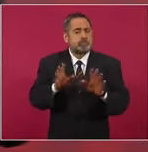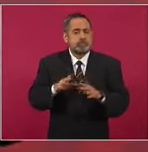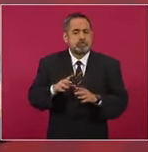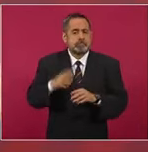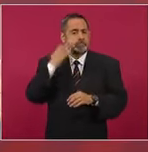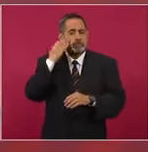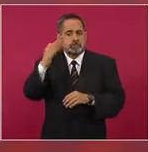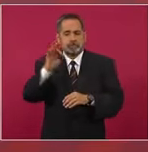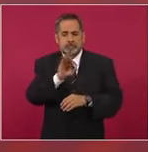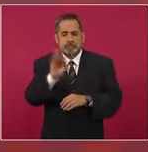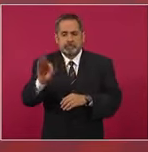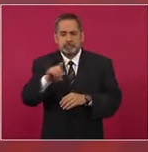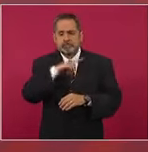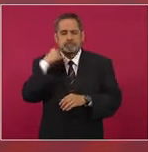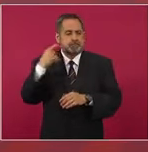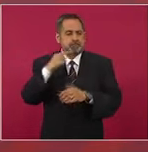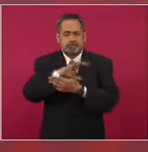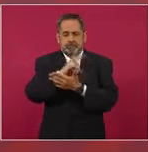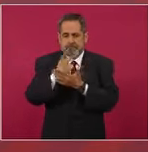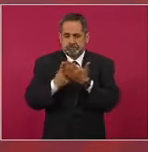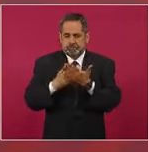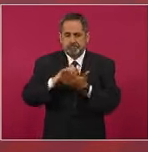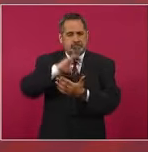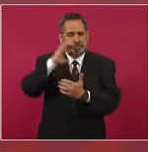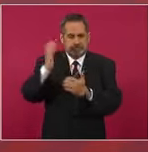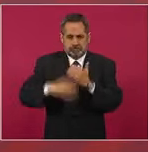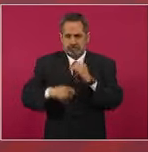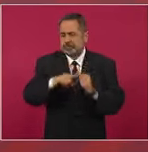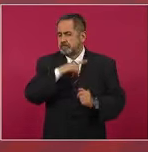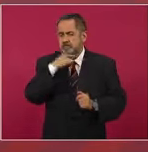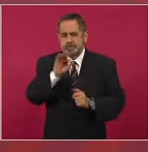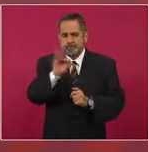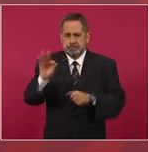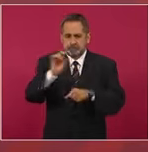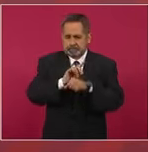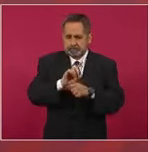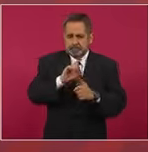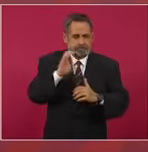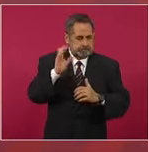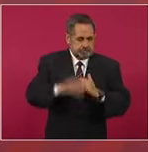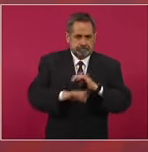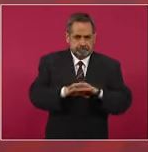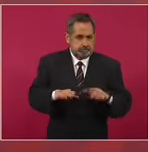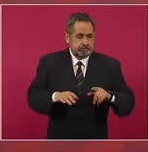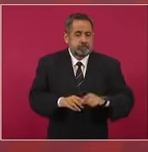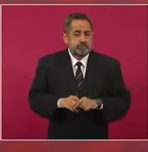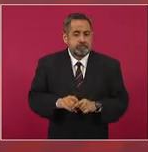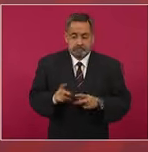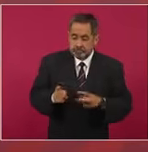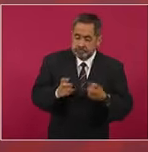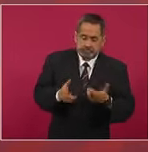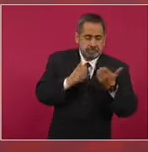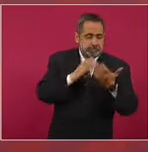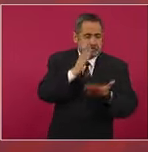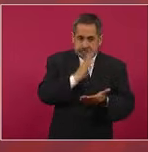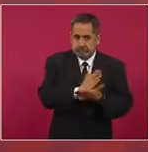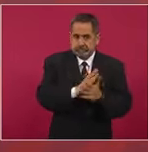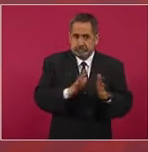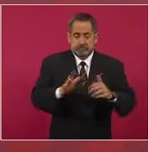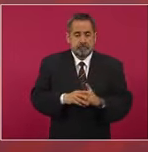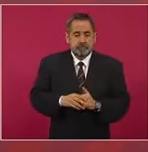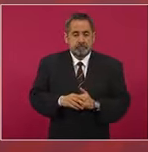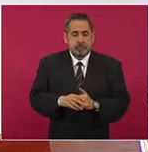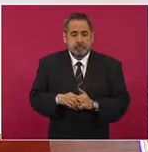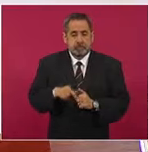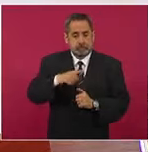plazo tanto de la mina para extraer como